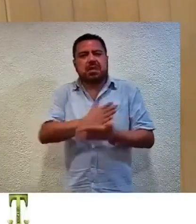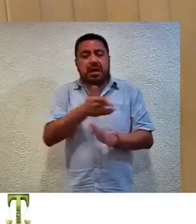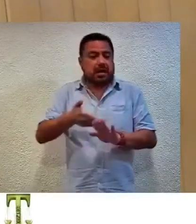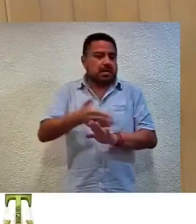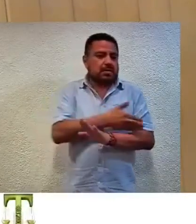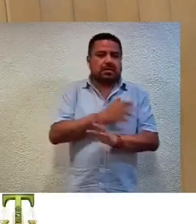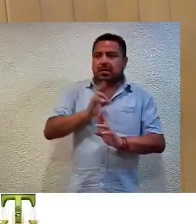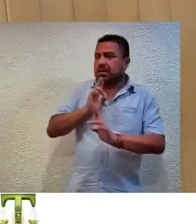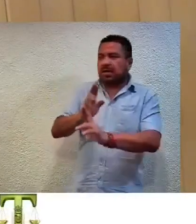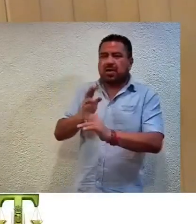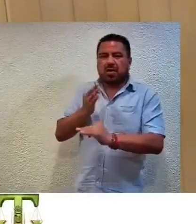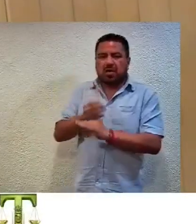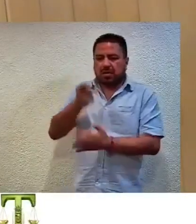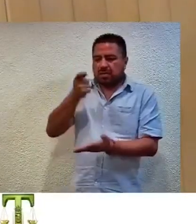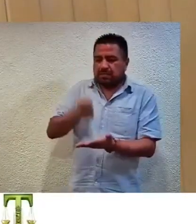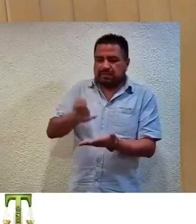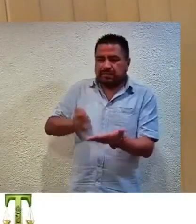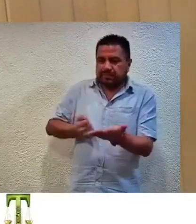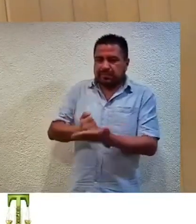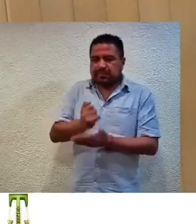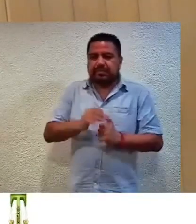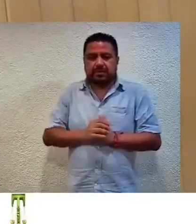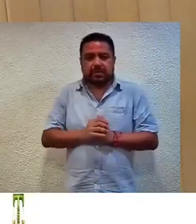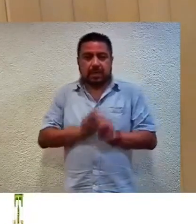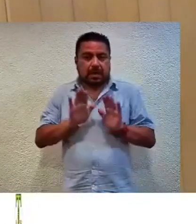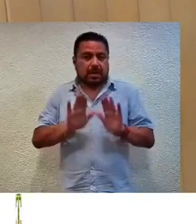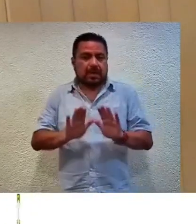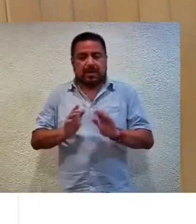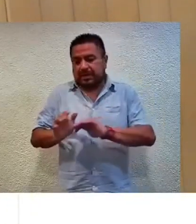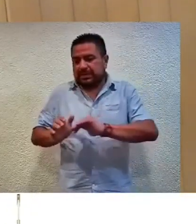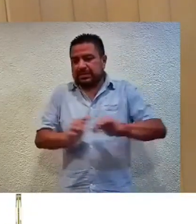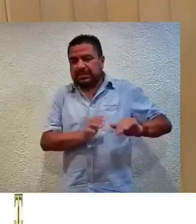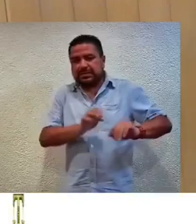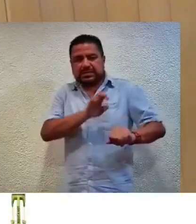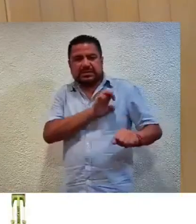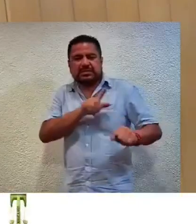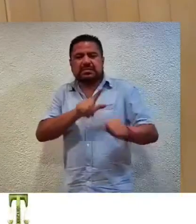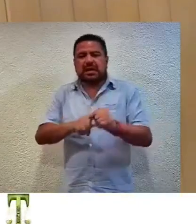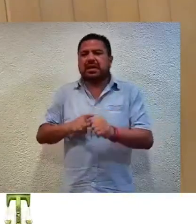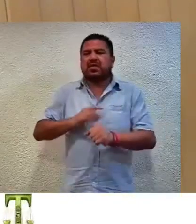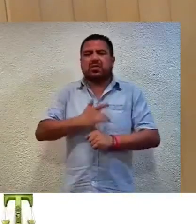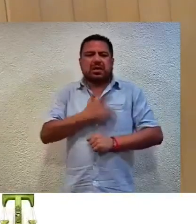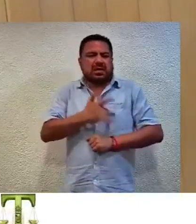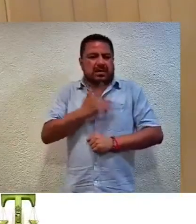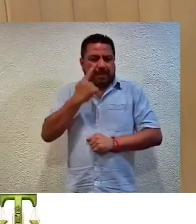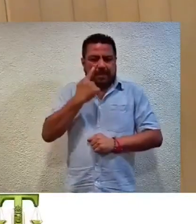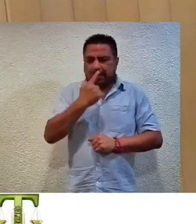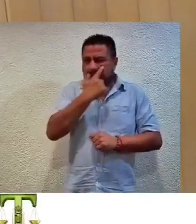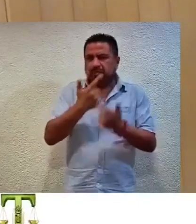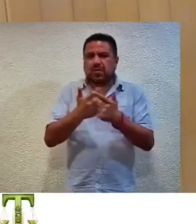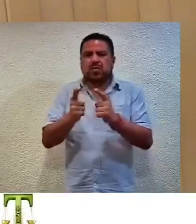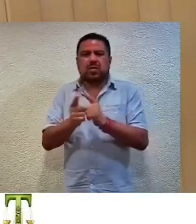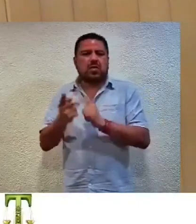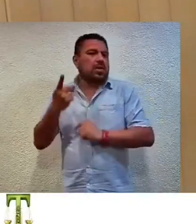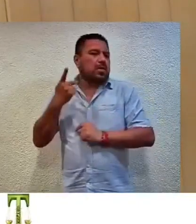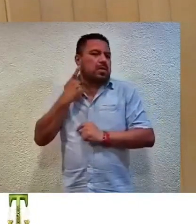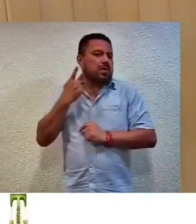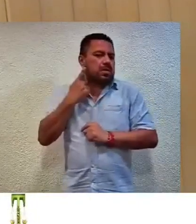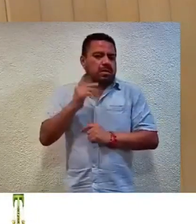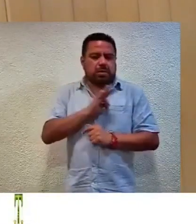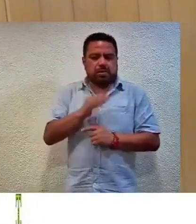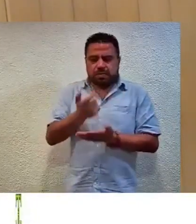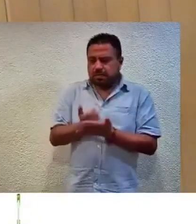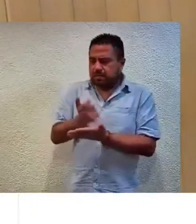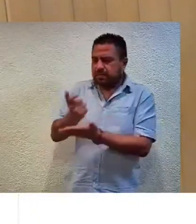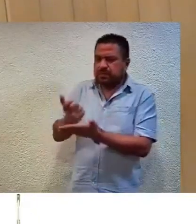dicte la resolución o sentencia respectiva. En el caso particular, la pretensión primordial de los partidos recurrentes es que se pague el